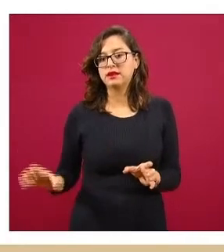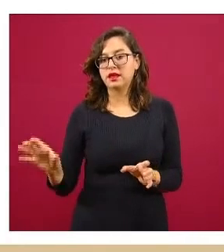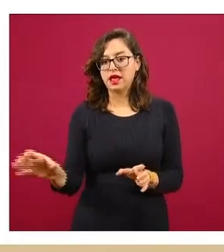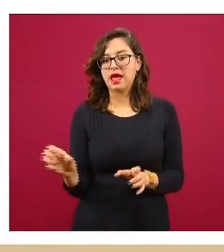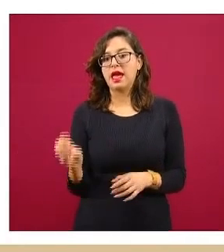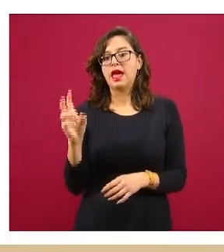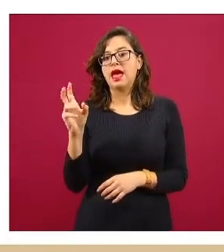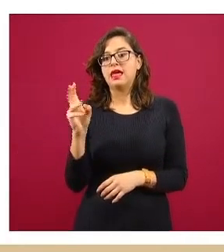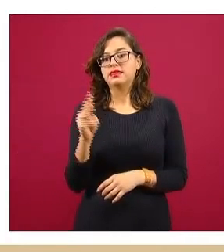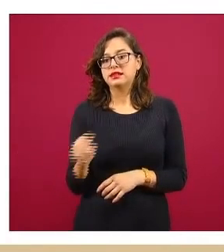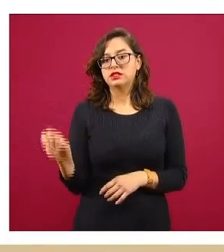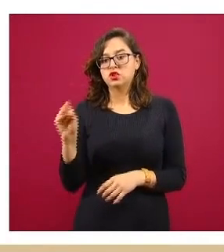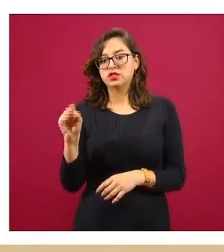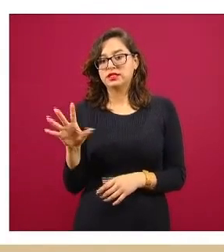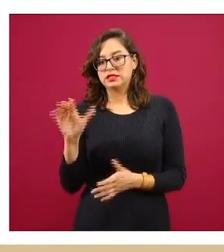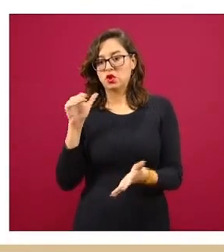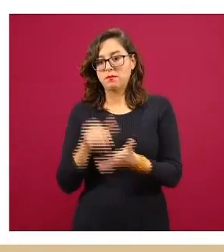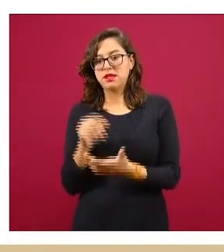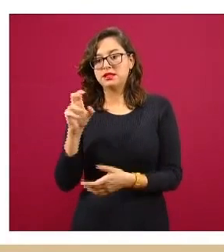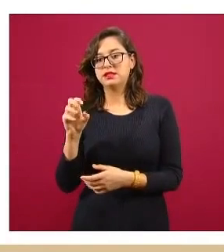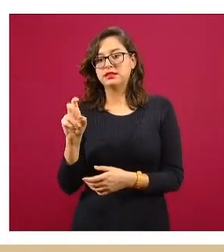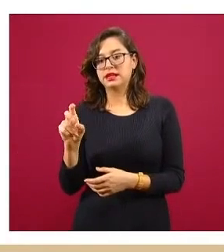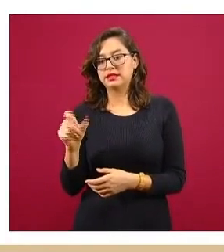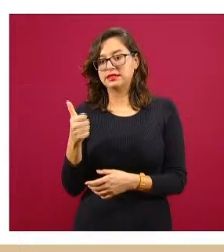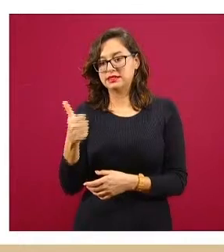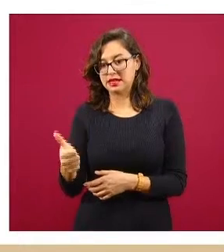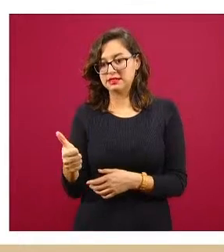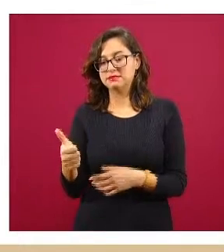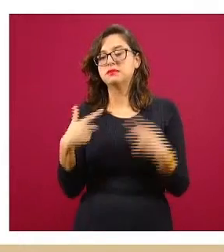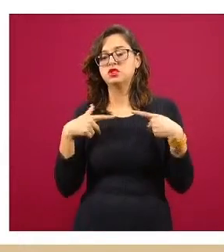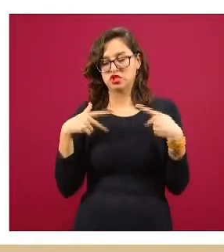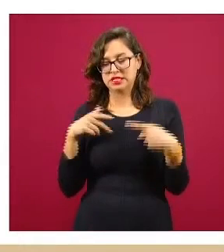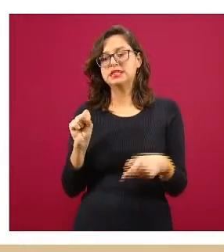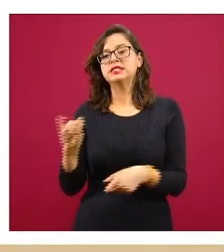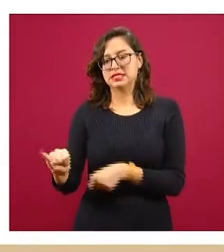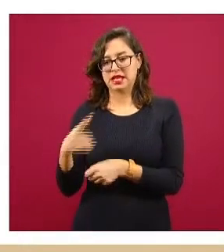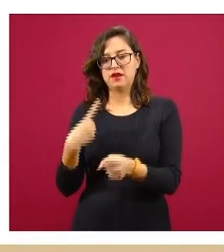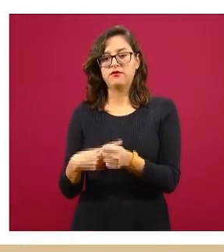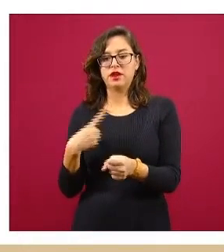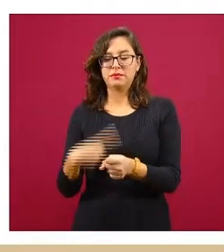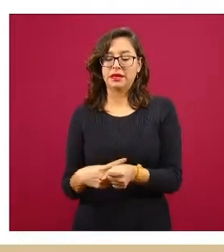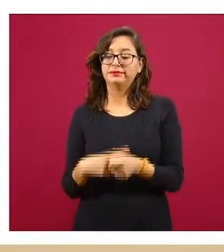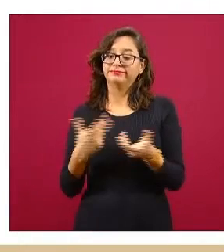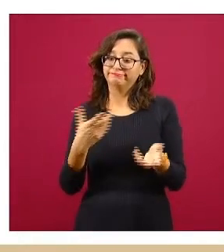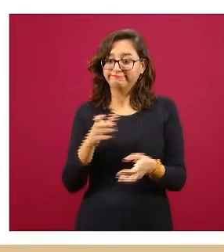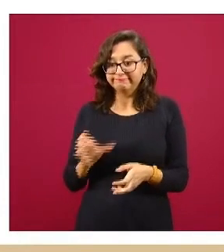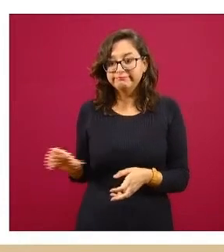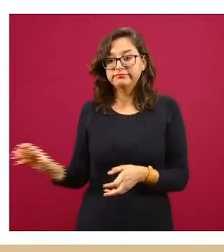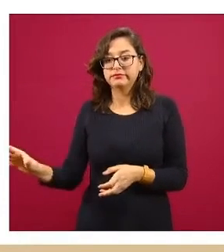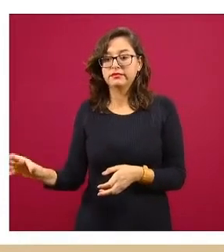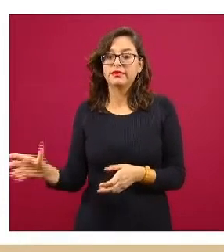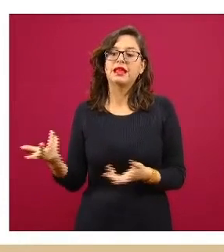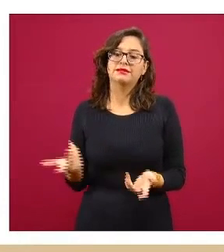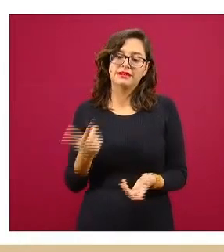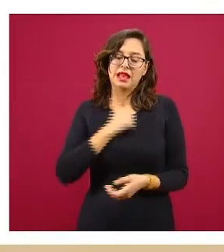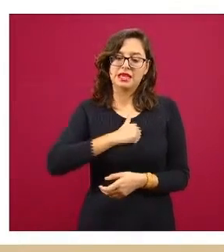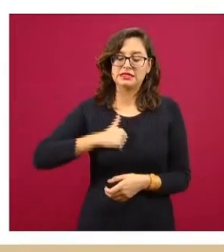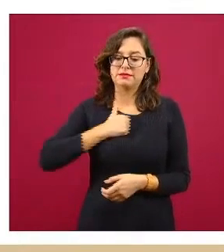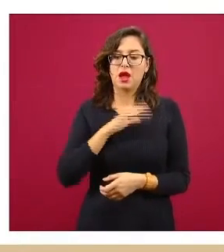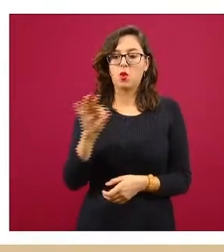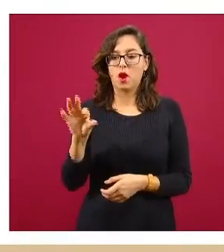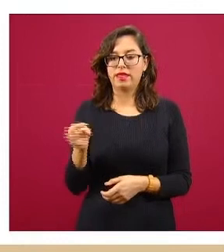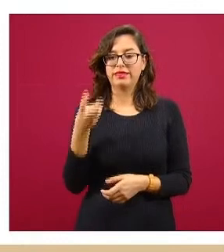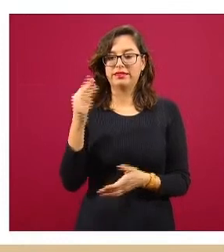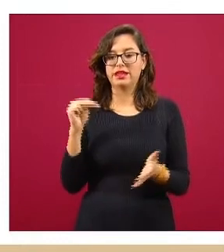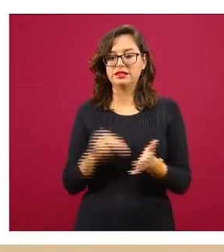036 casos confirmados acumulados hasta la fecha de hoy. Y lamentablemente también se han confirmado 43